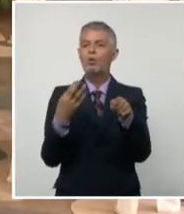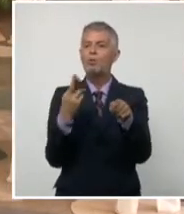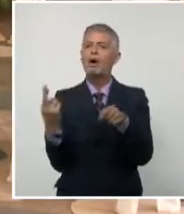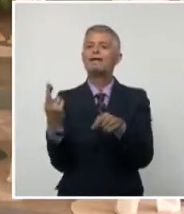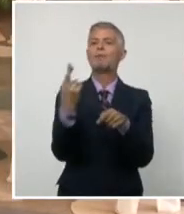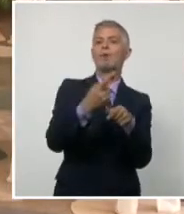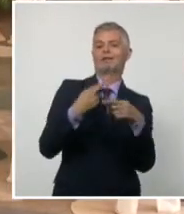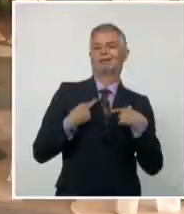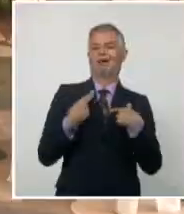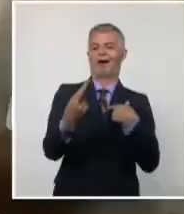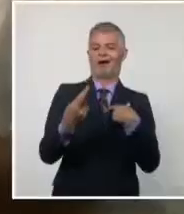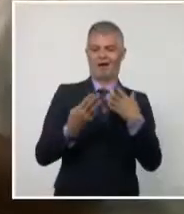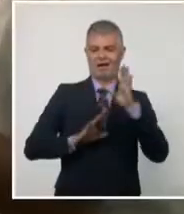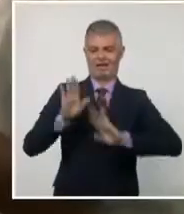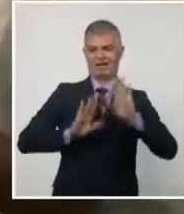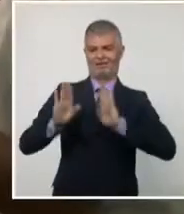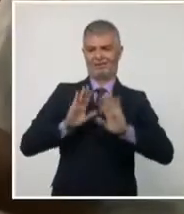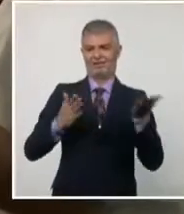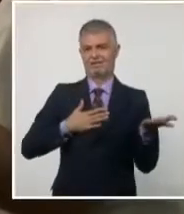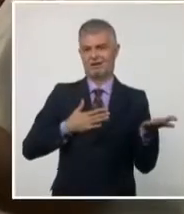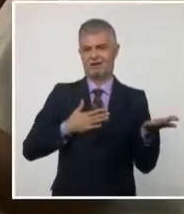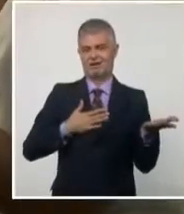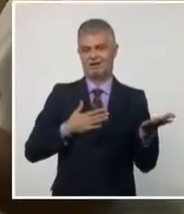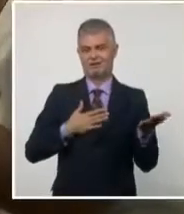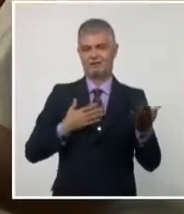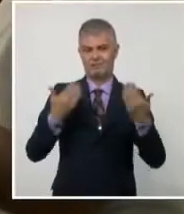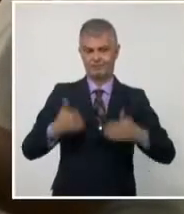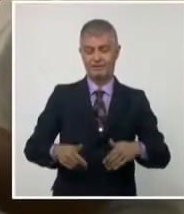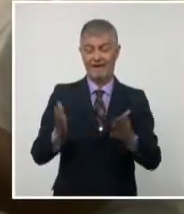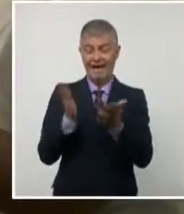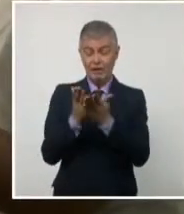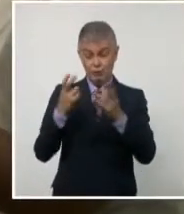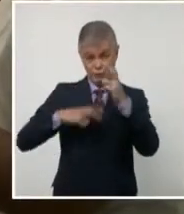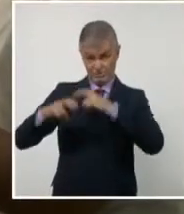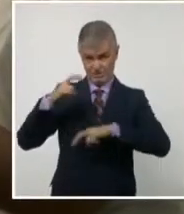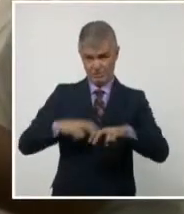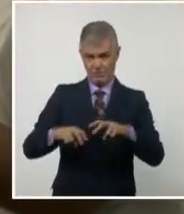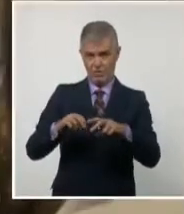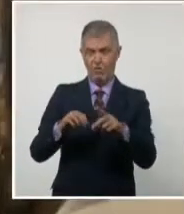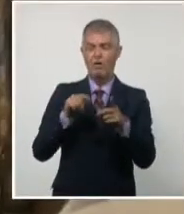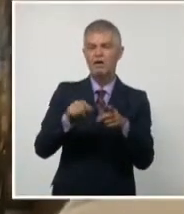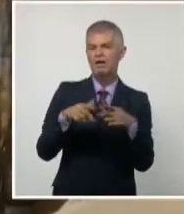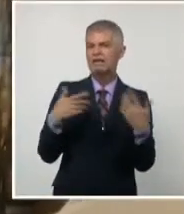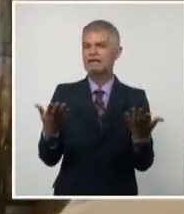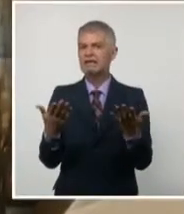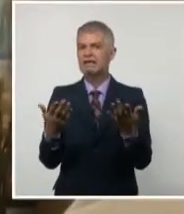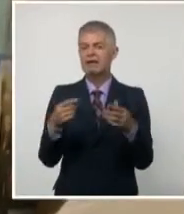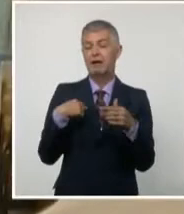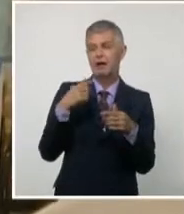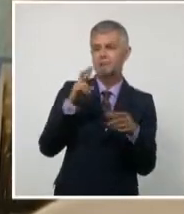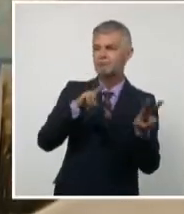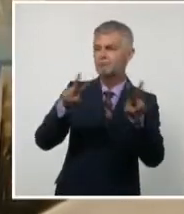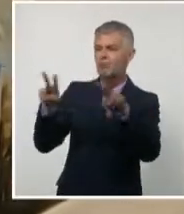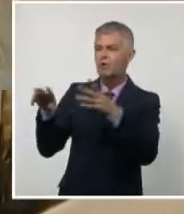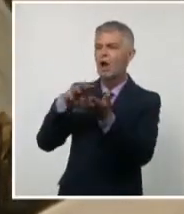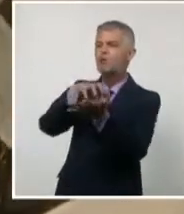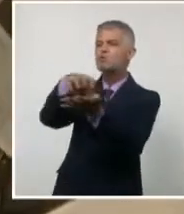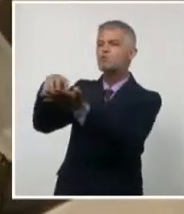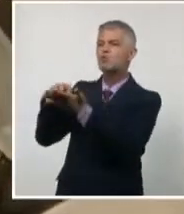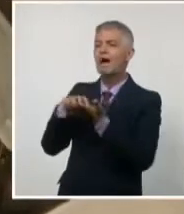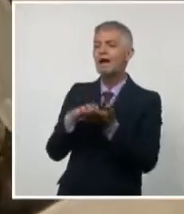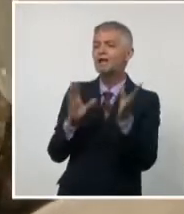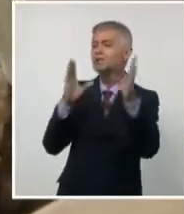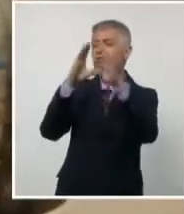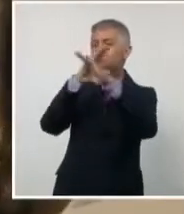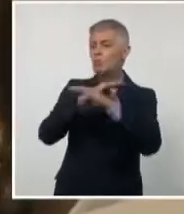paciente, el IgG. El estudio tiene un impacto preventivo ya que abarca las llamadas zonas de silencio, es decir,